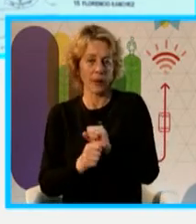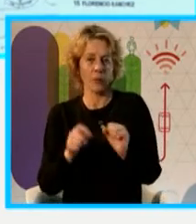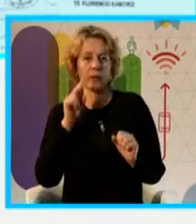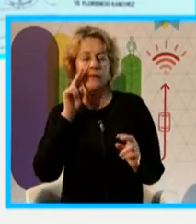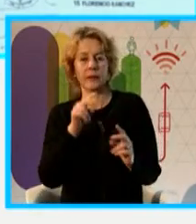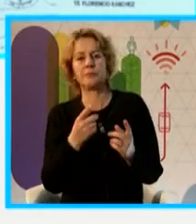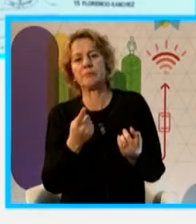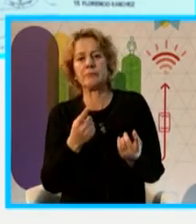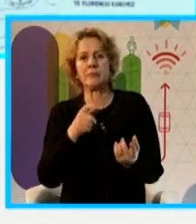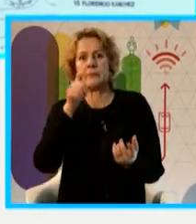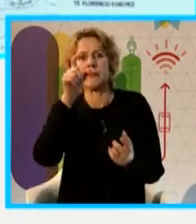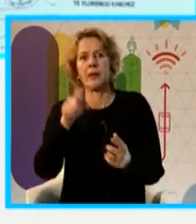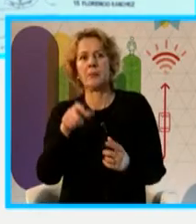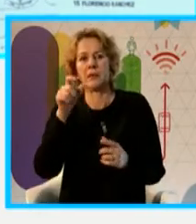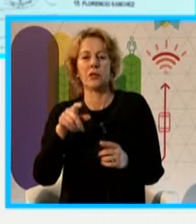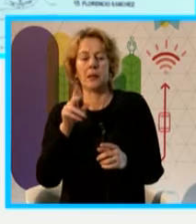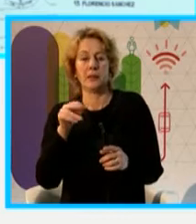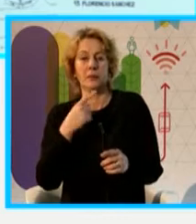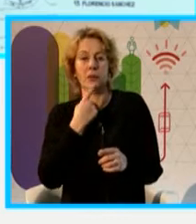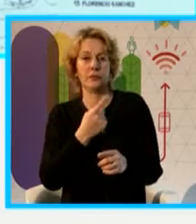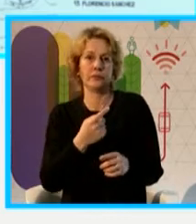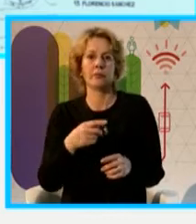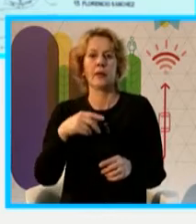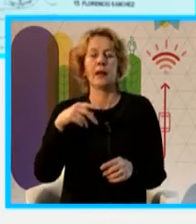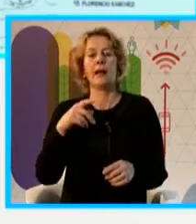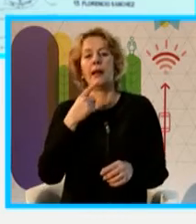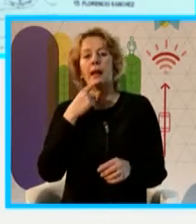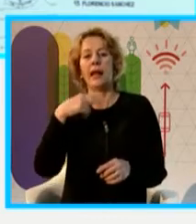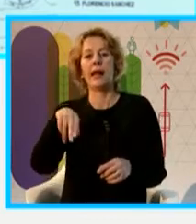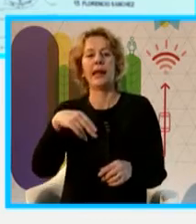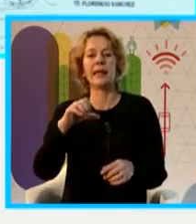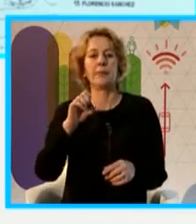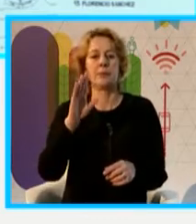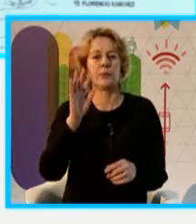personajes vinculados a lo que hablamos recién. Está Neptuno, está